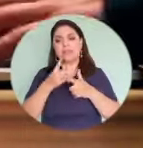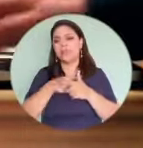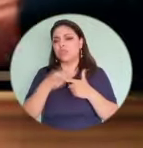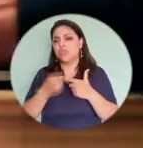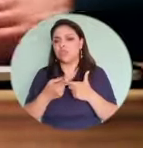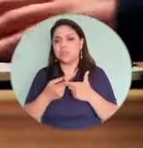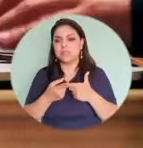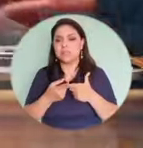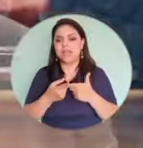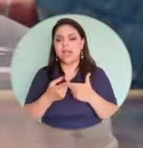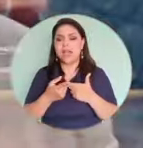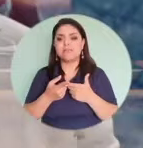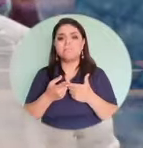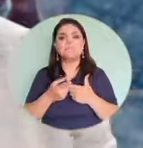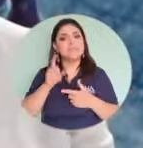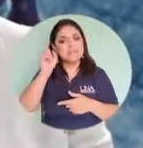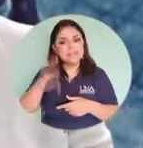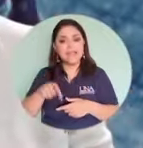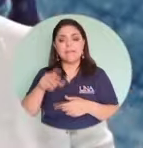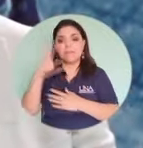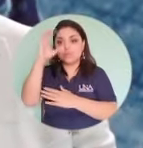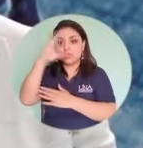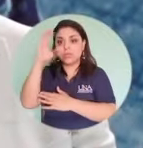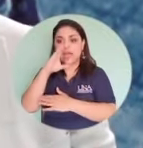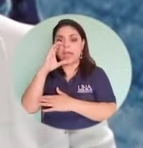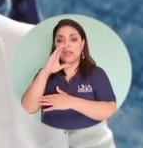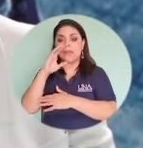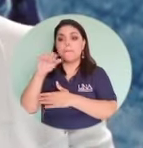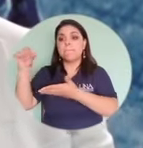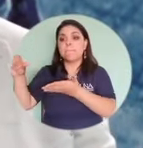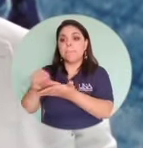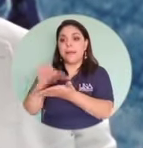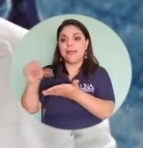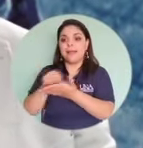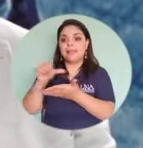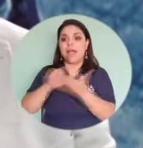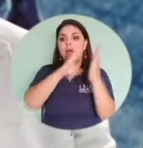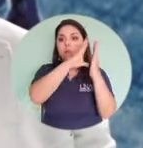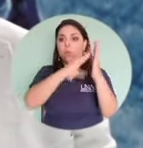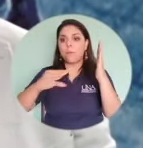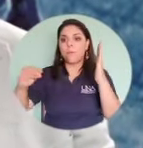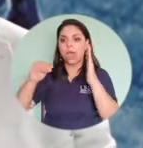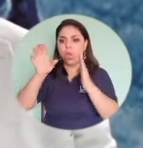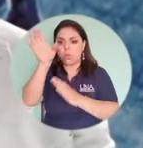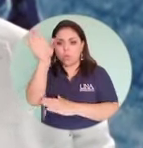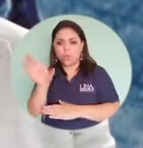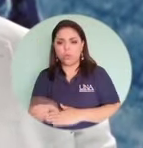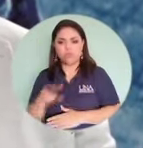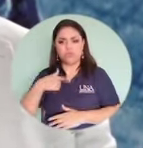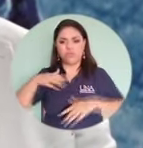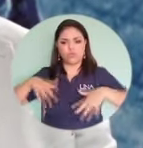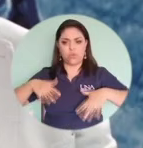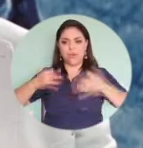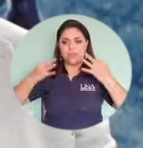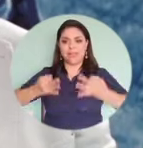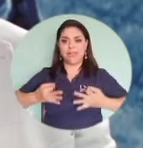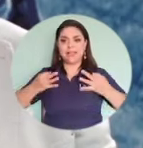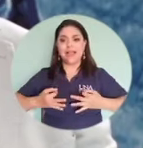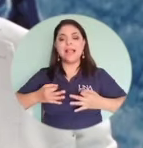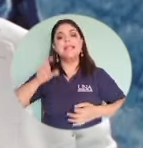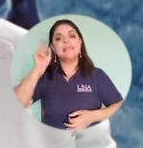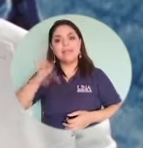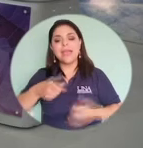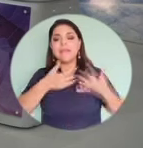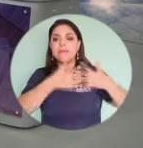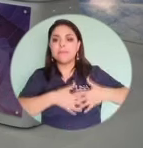cerrar sitios que son clonados. Se da mucho que los sitios son clonados, entonces aquí tiene que haber una alerta temprana